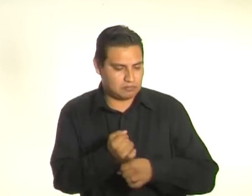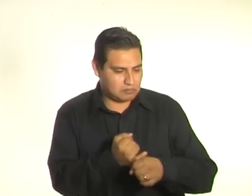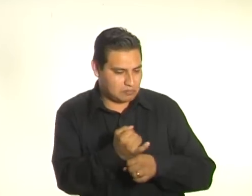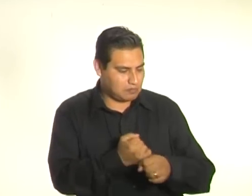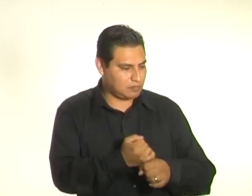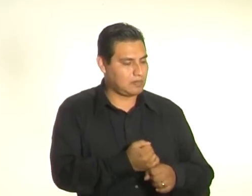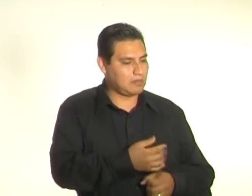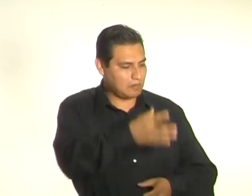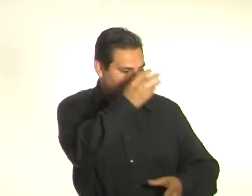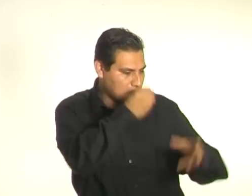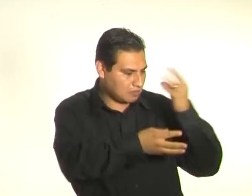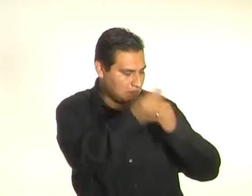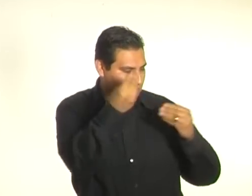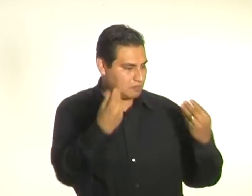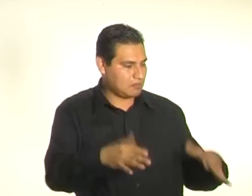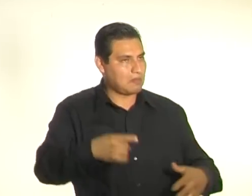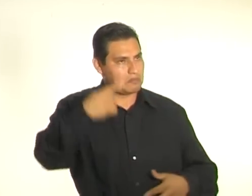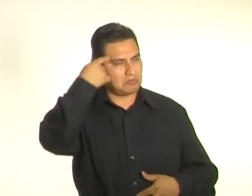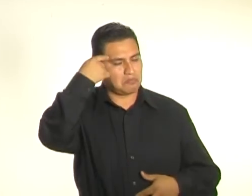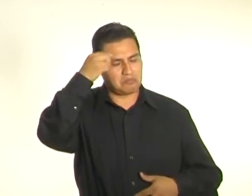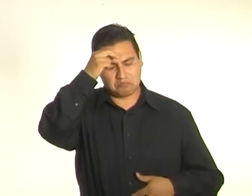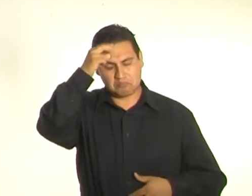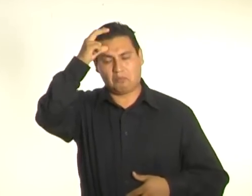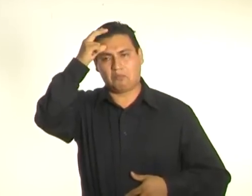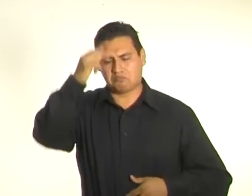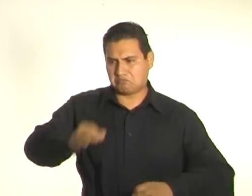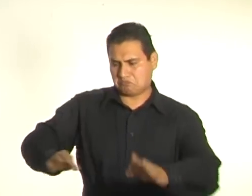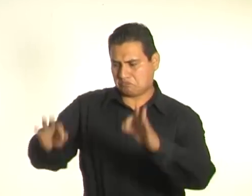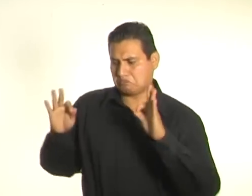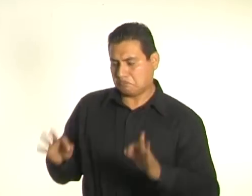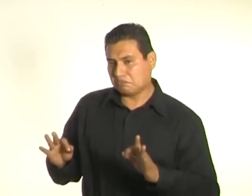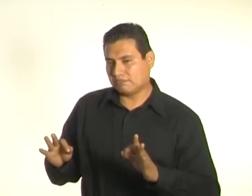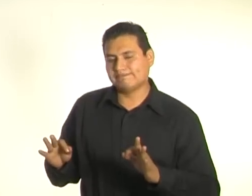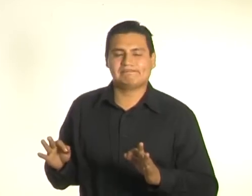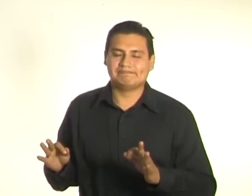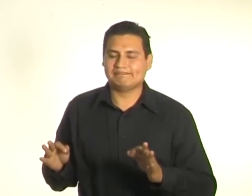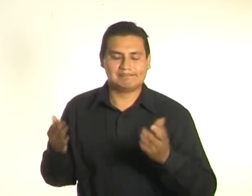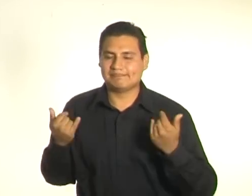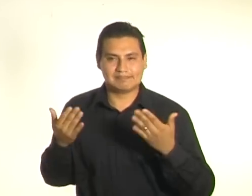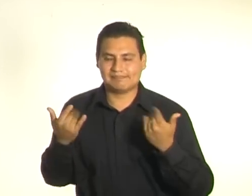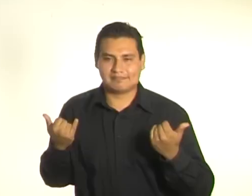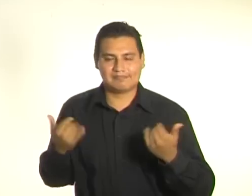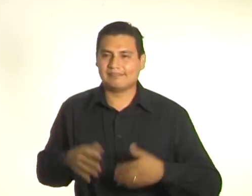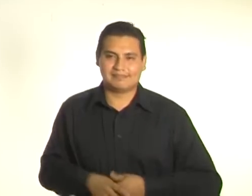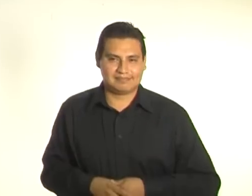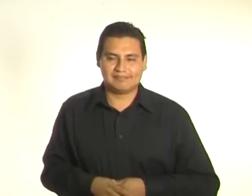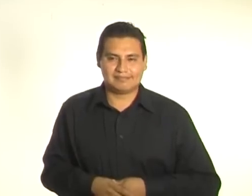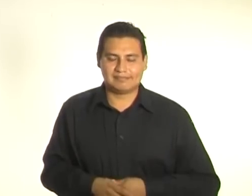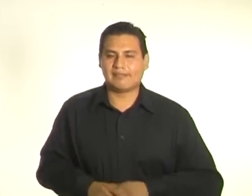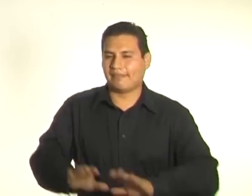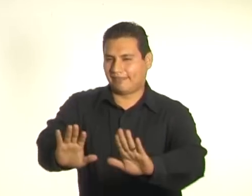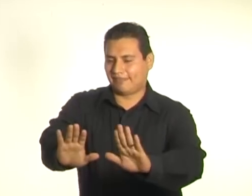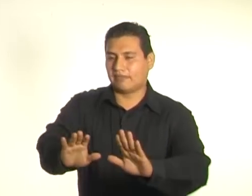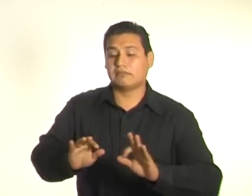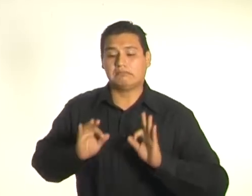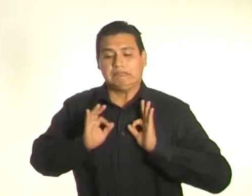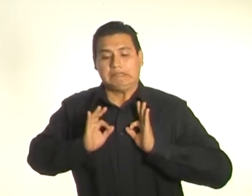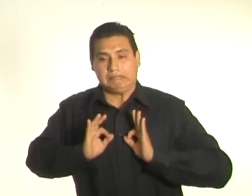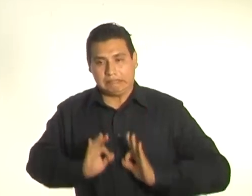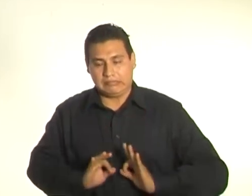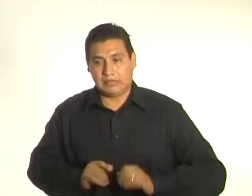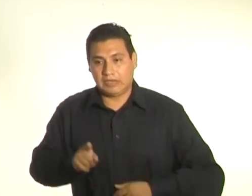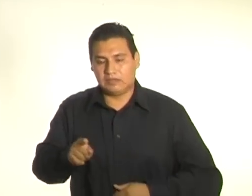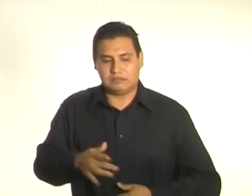que seamos, siempre hay conocimiento que desconocemos. ¿Ok? Entonces, ustedes no deben tener pena.